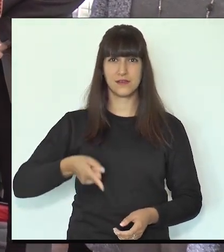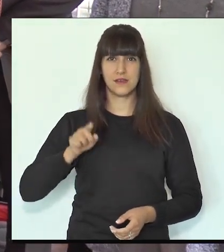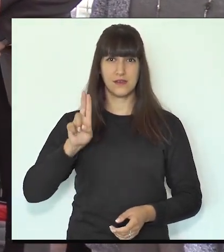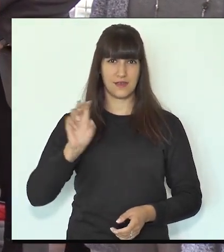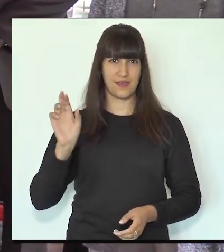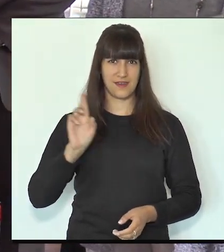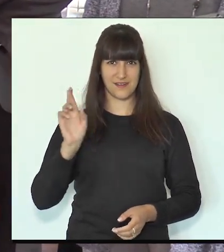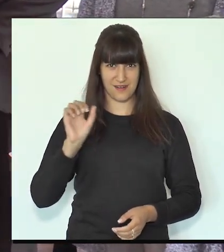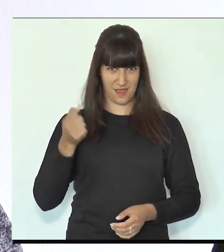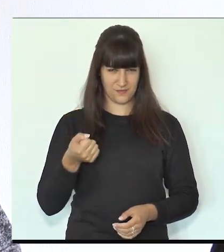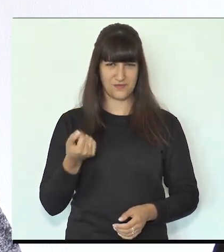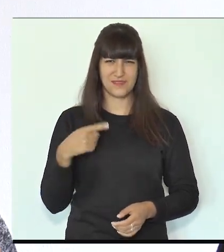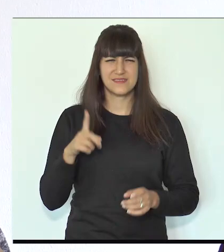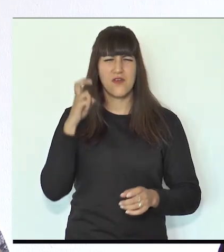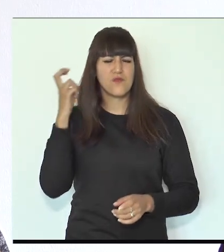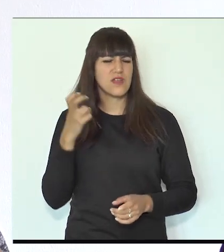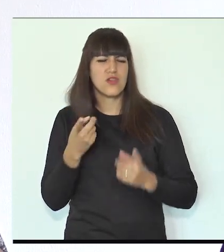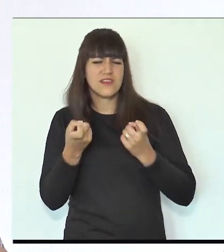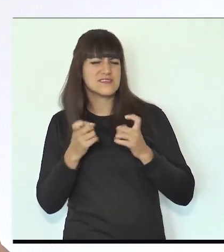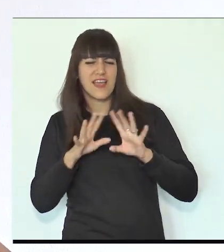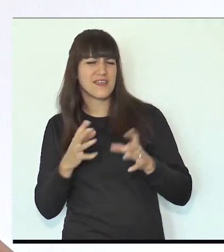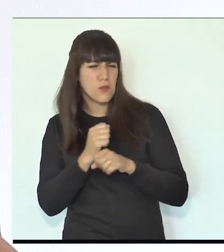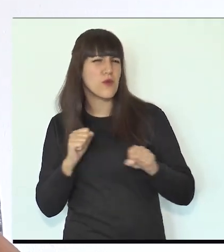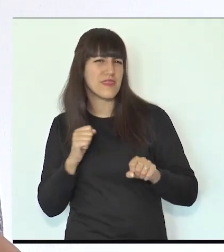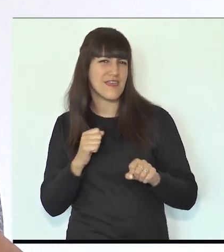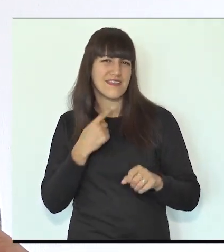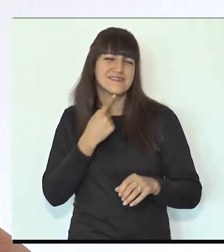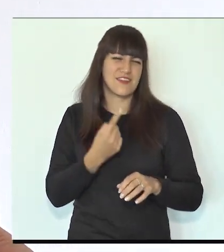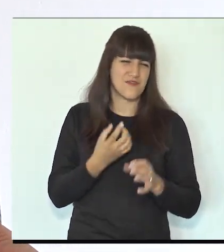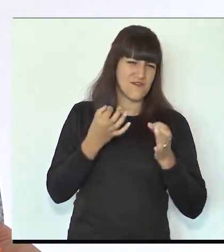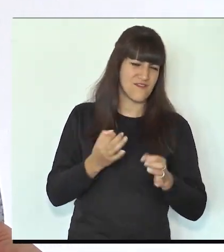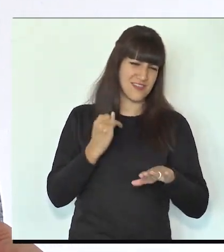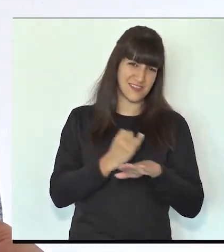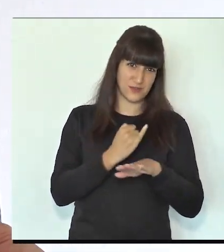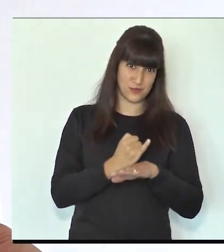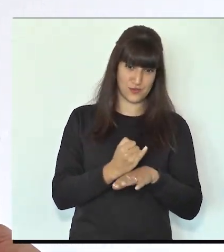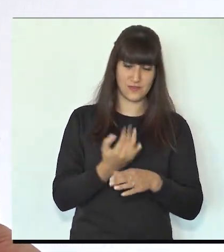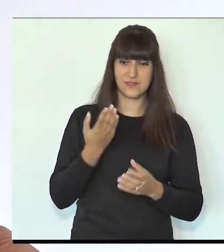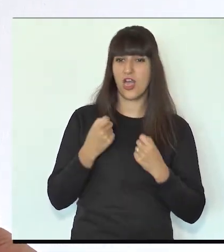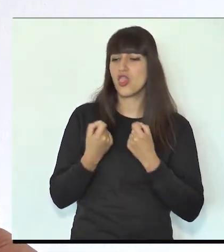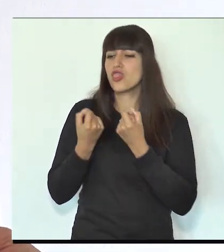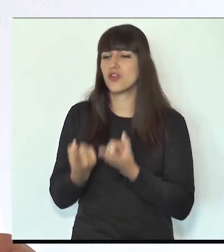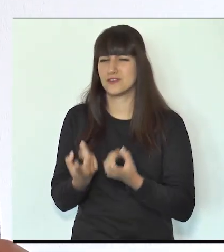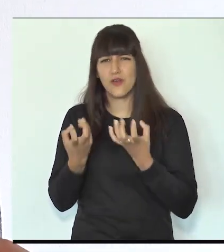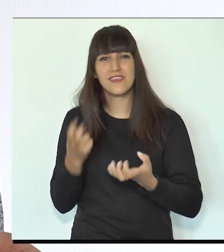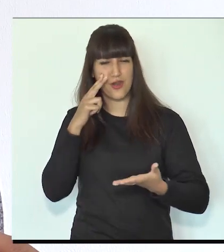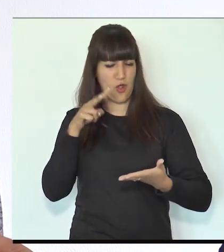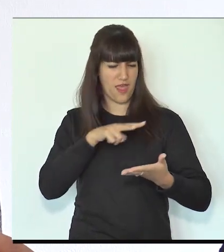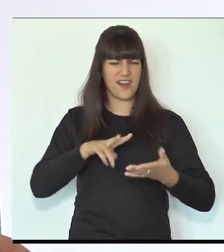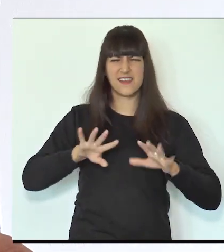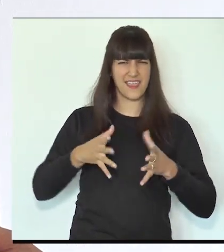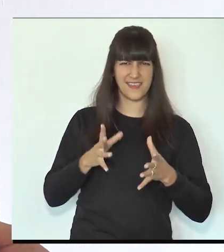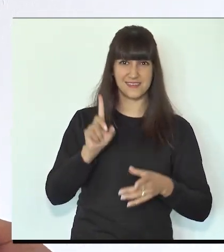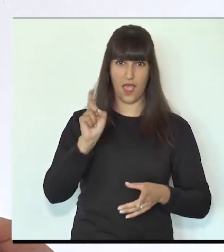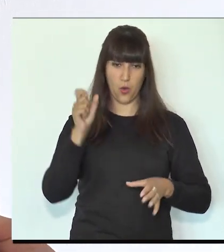sostenible y sustentable para la institución. Así que la evaluación fue, y la donación me gustaría leérselos, es a través de un